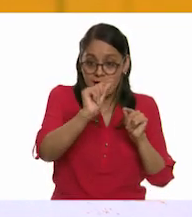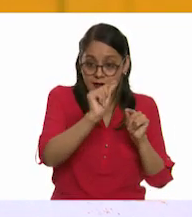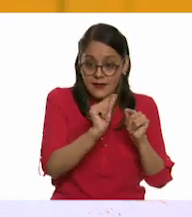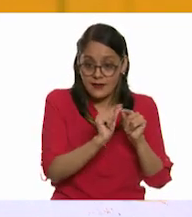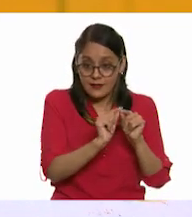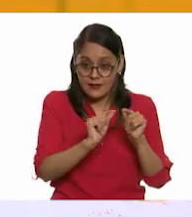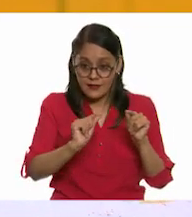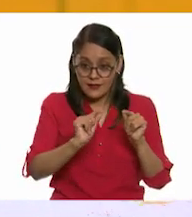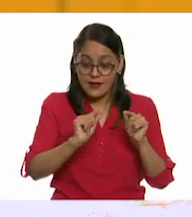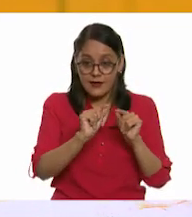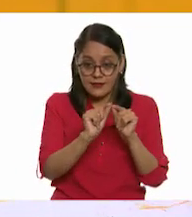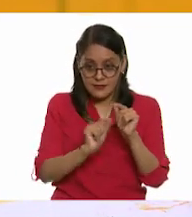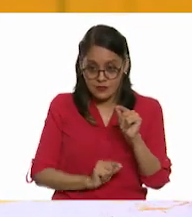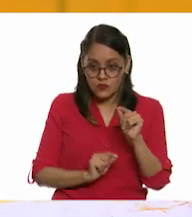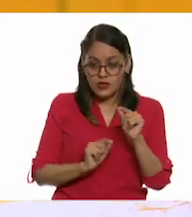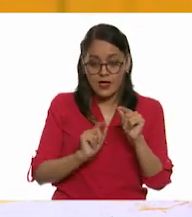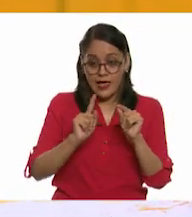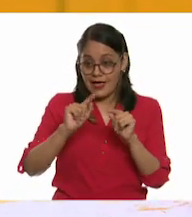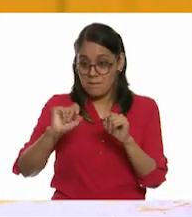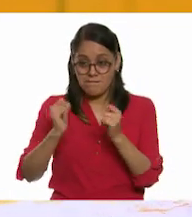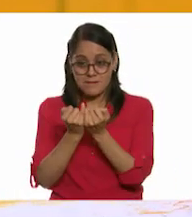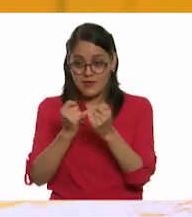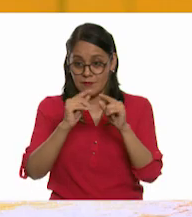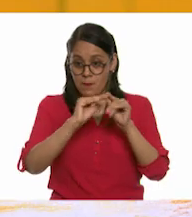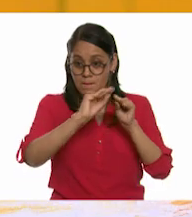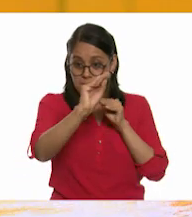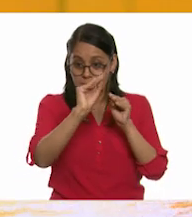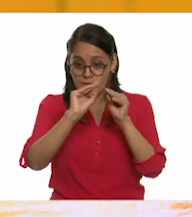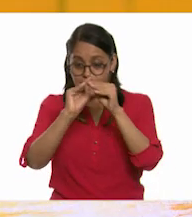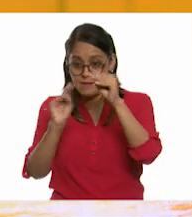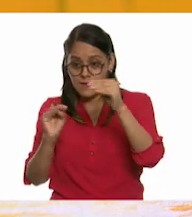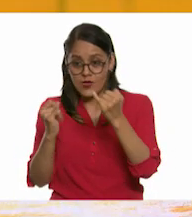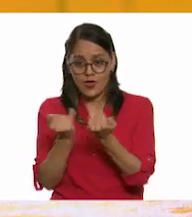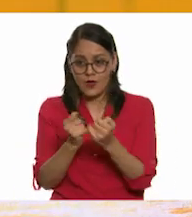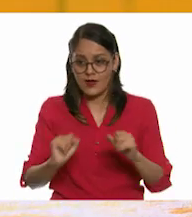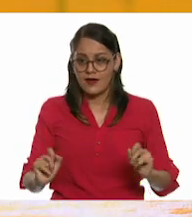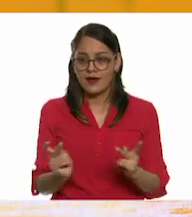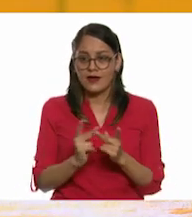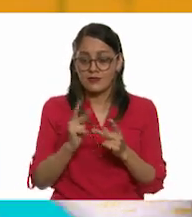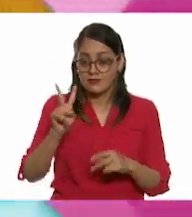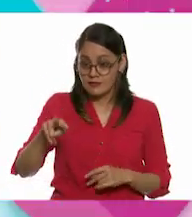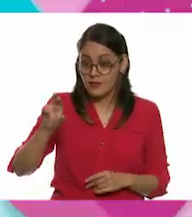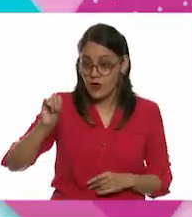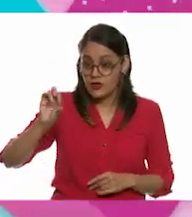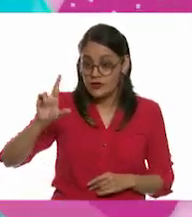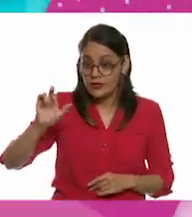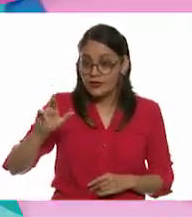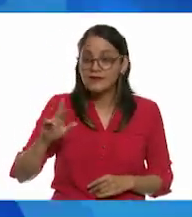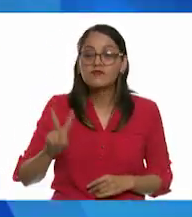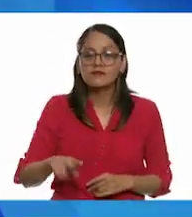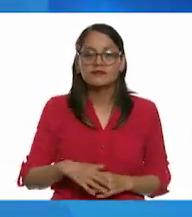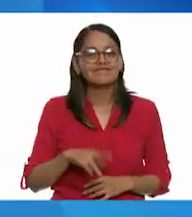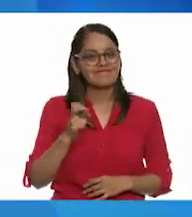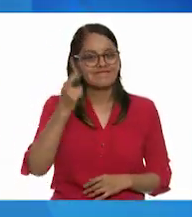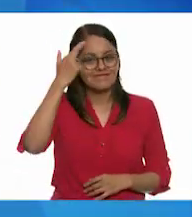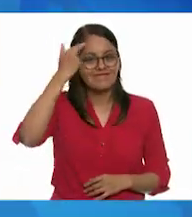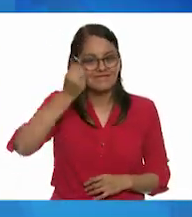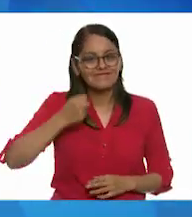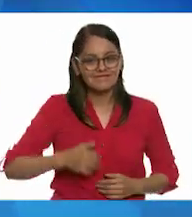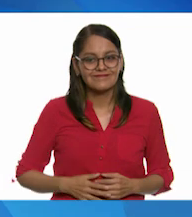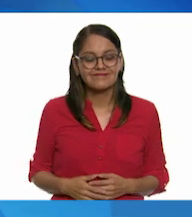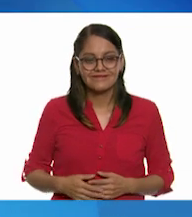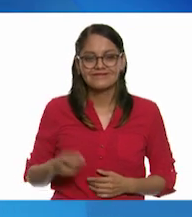segmentos de líneas tengan los mismos tamaños que los que ya tienen la mitad de la casa, ¿verdad, Oscar? Tienes toda la razón, Rita,